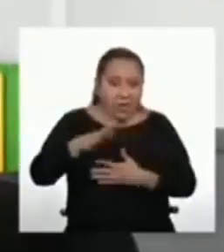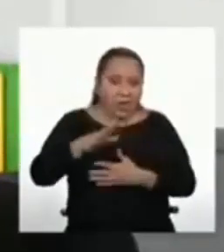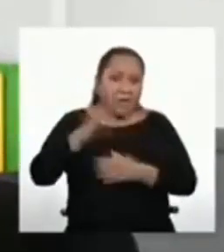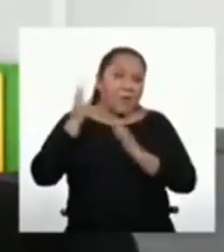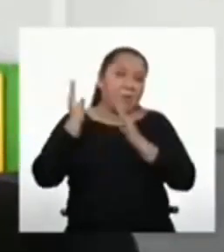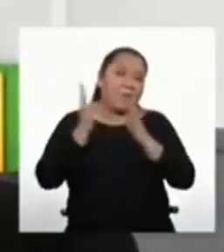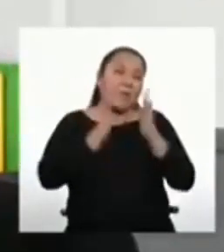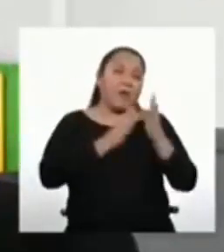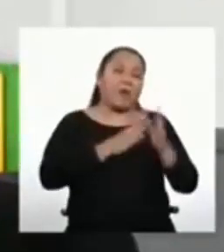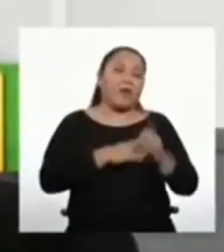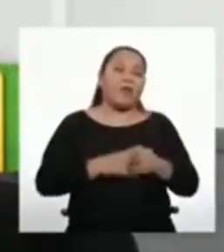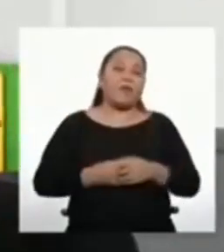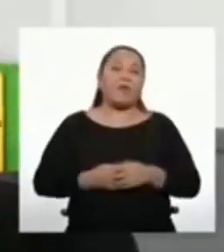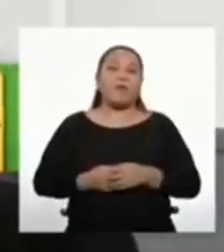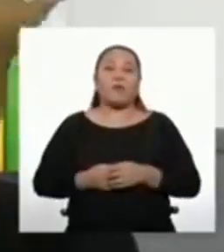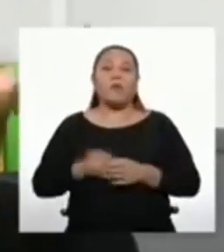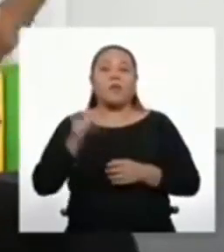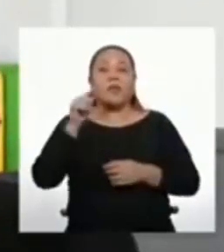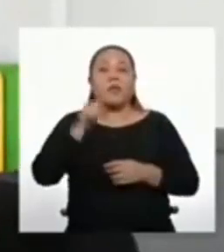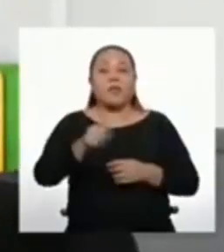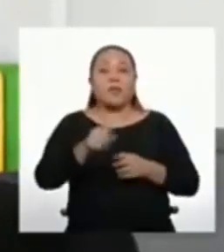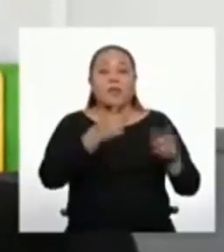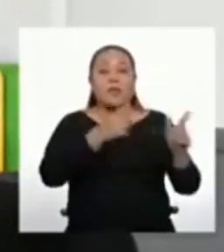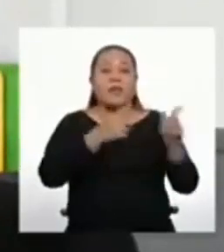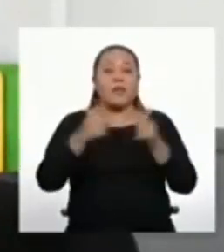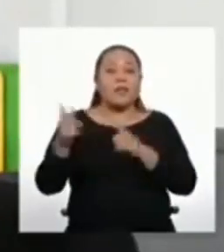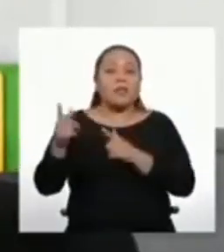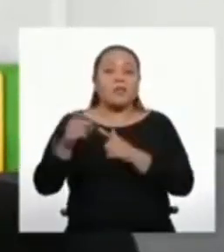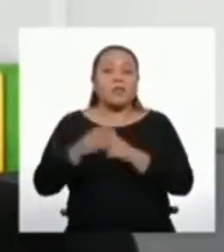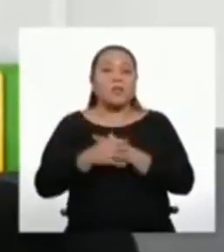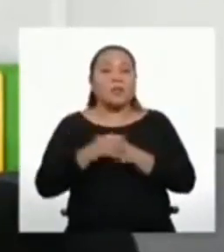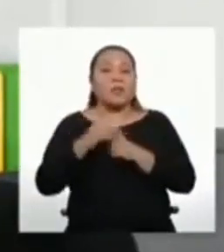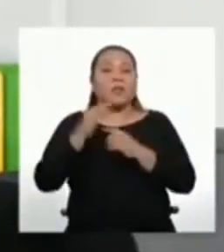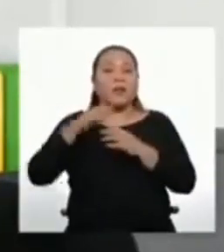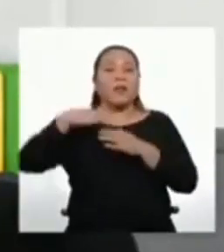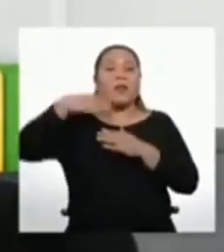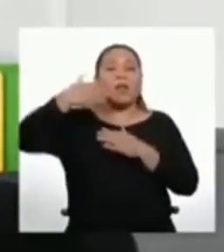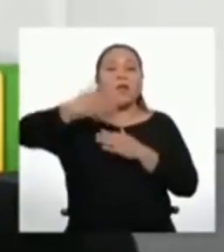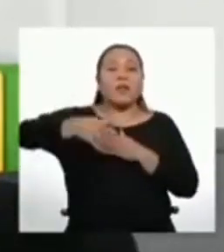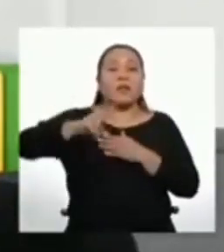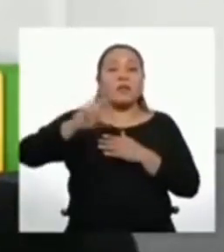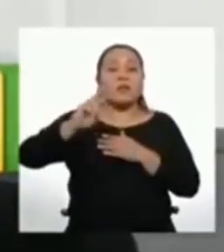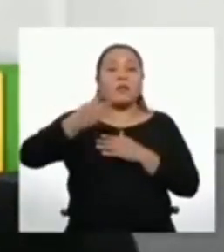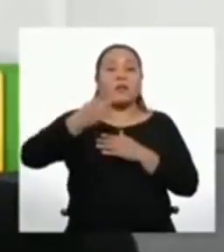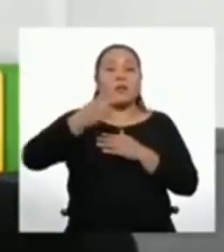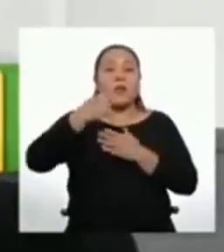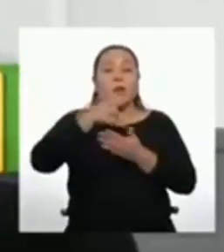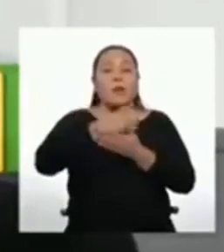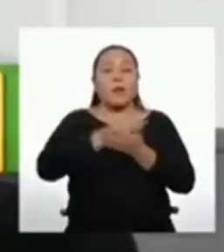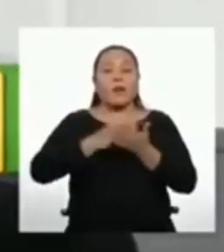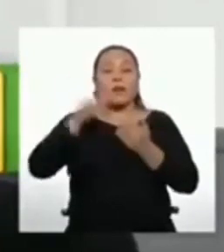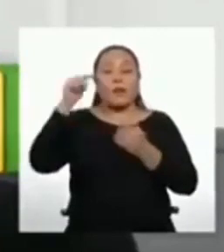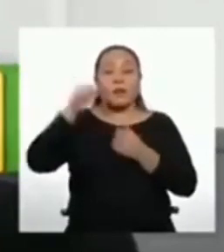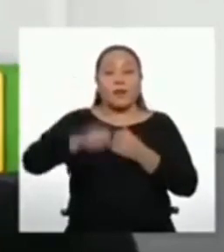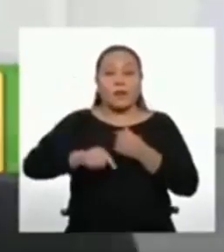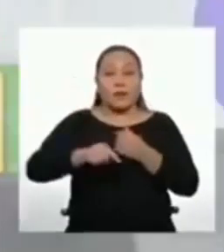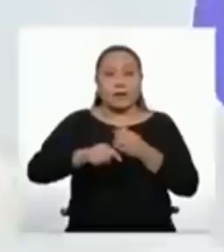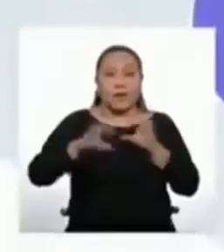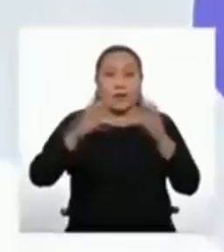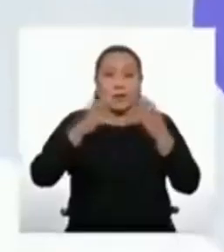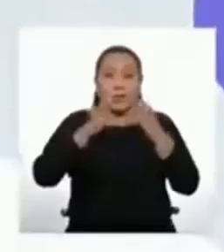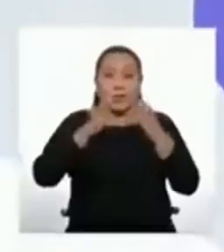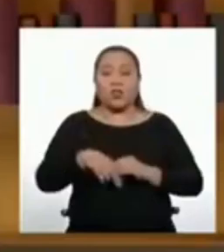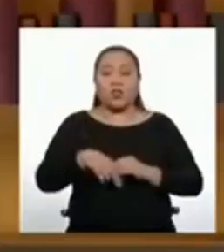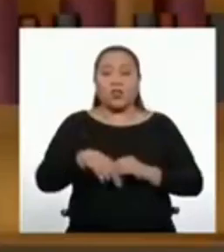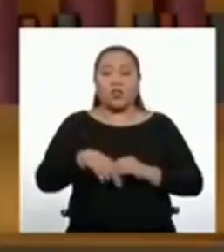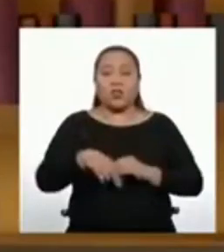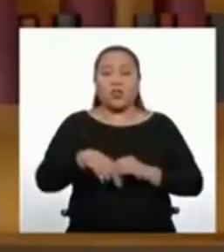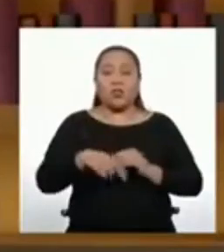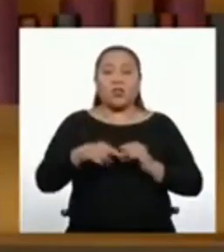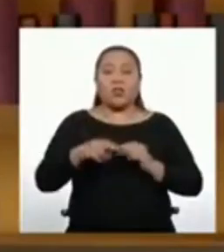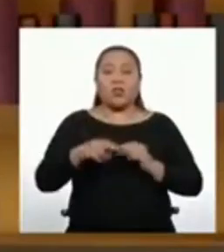hecho hasta ahora. Así estarán listas y listos para la segunda parte de esta lección. ¡No se vayan!